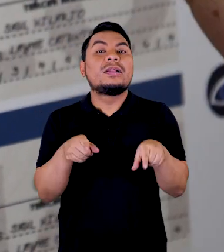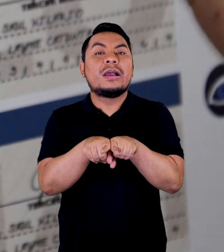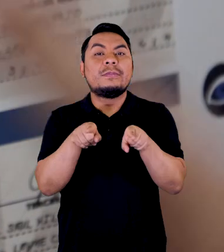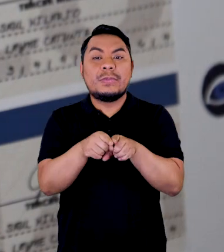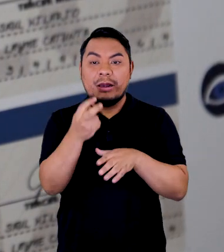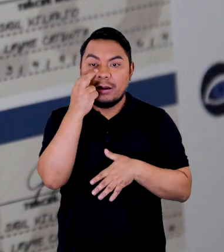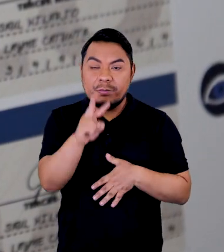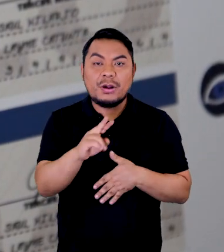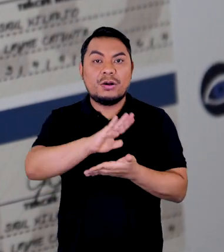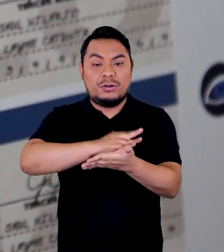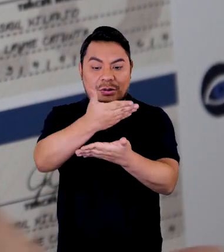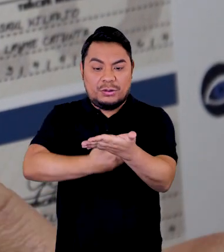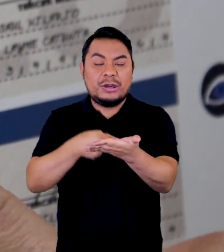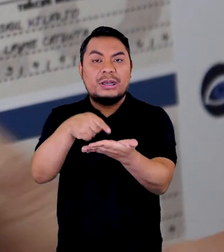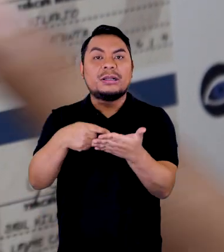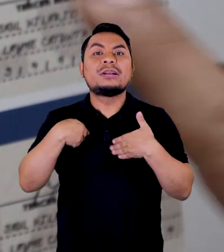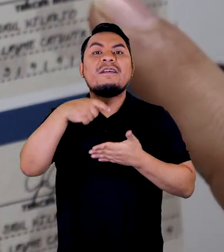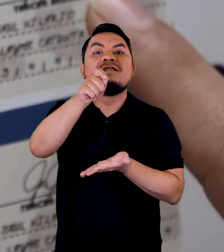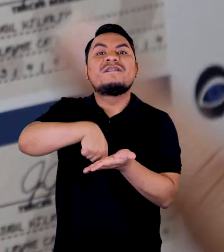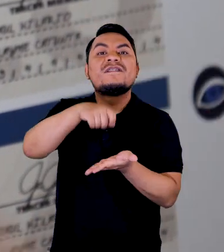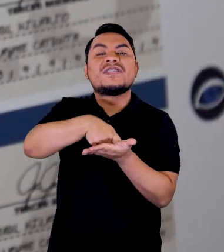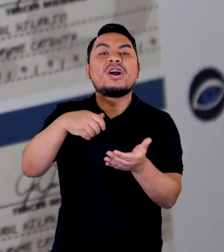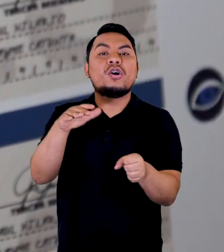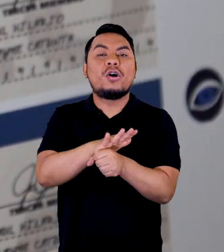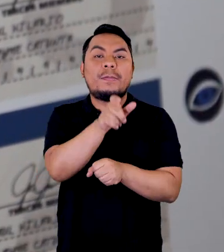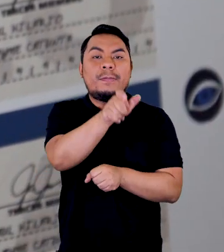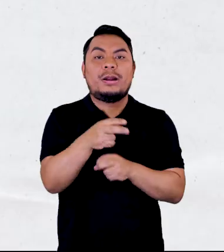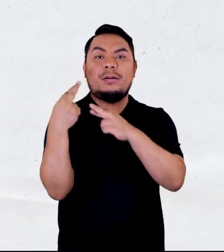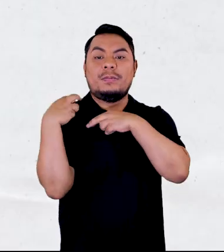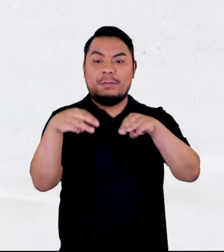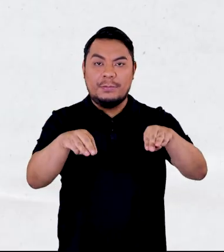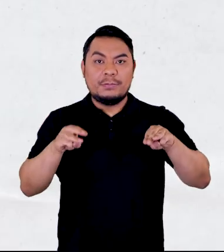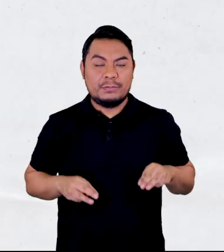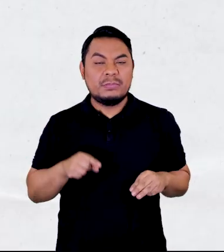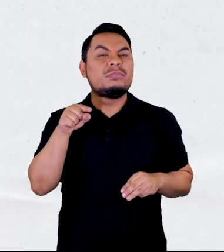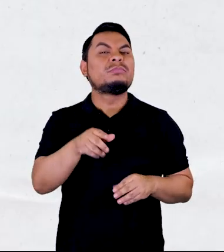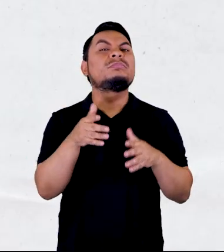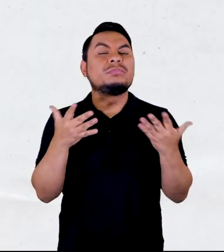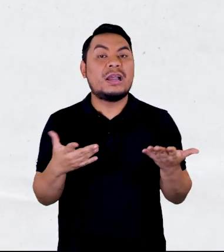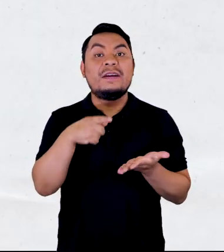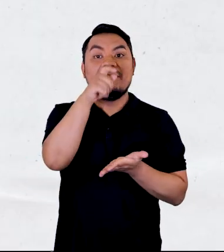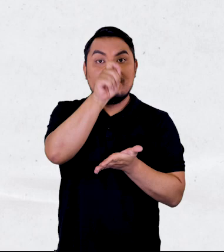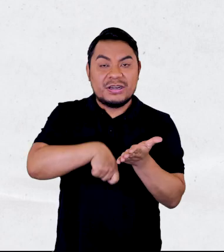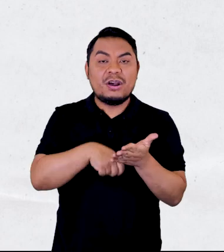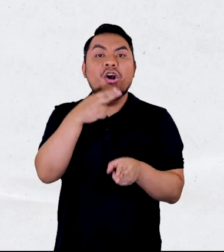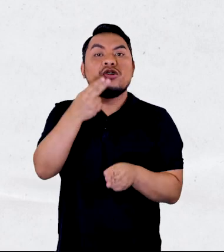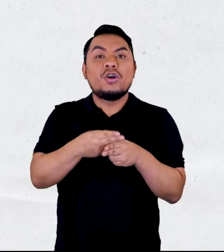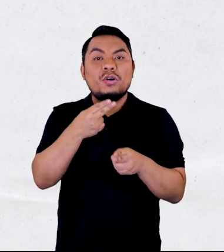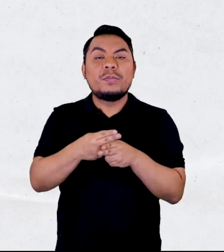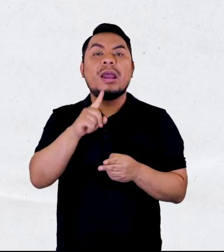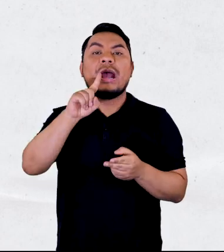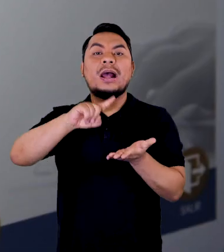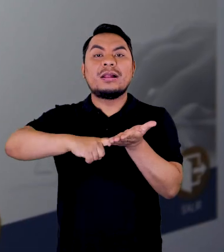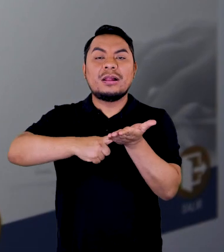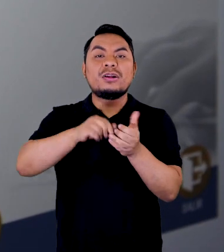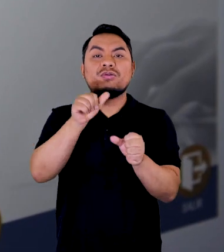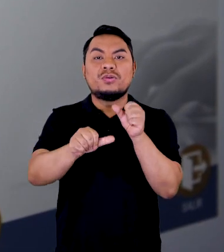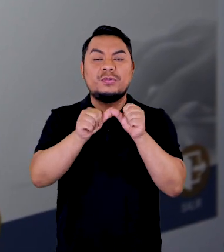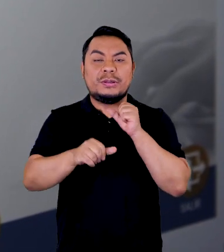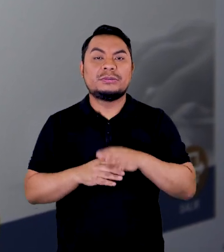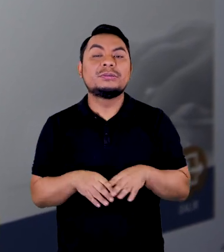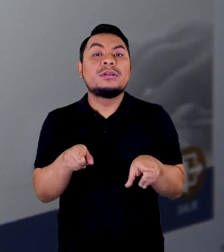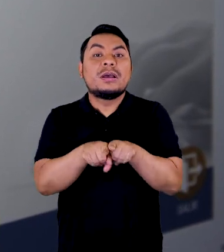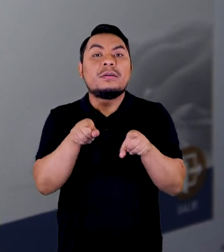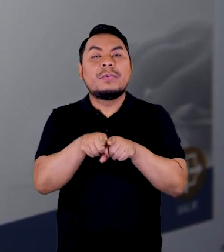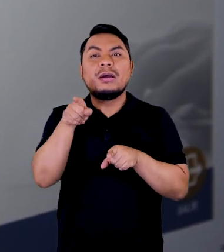se verifica que el acta cuente con las firmas completas de los miembros de mesa, esto es, firma, nombres y DNI. También